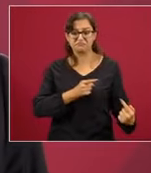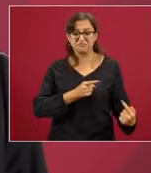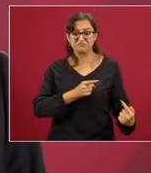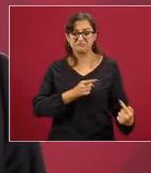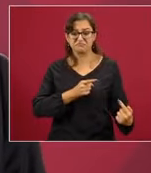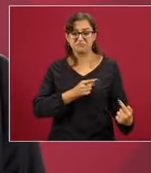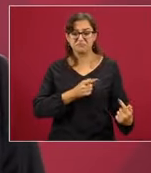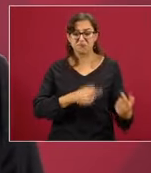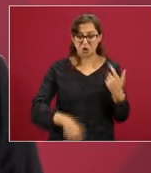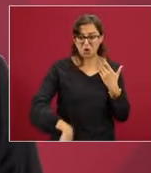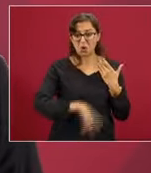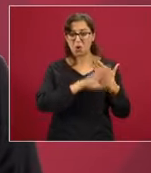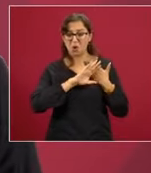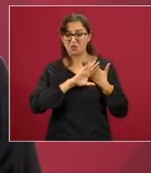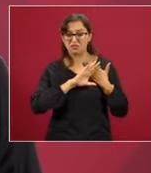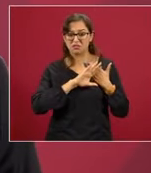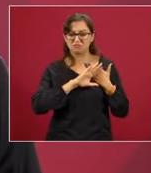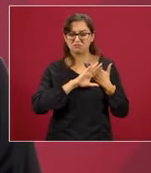fuerte